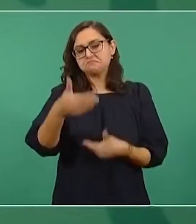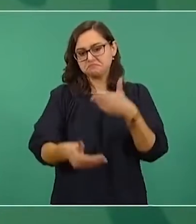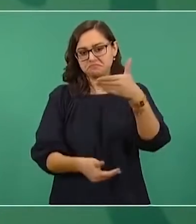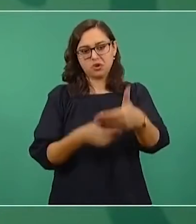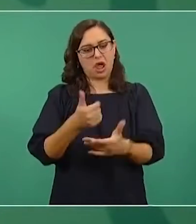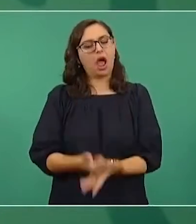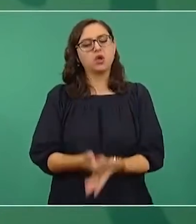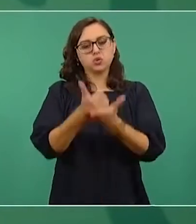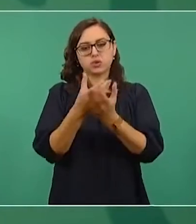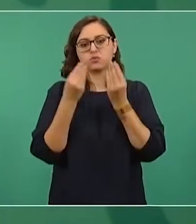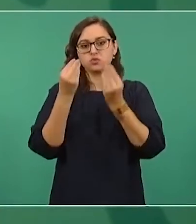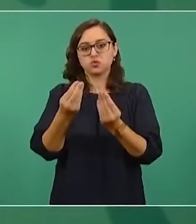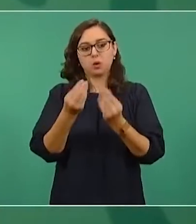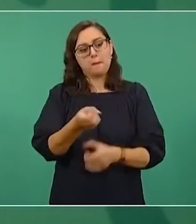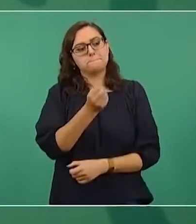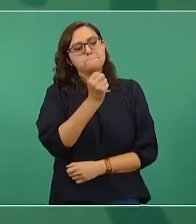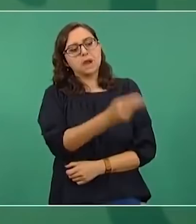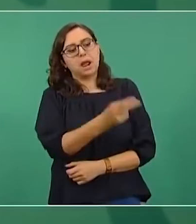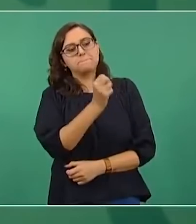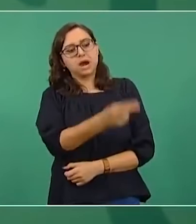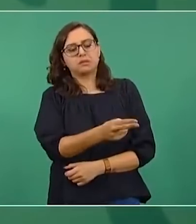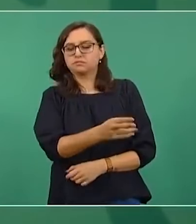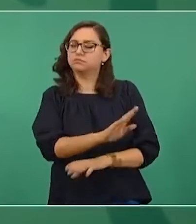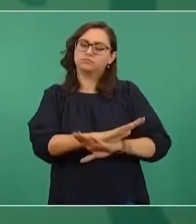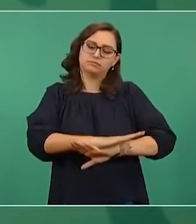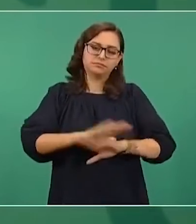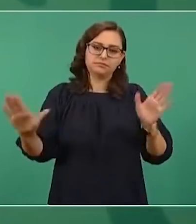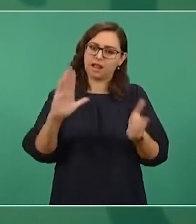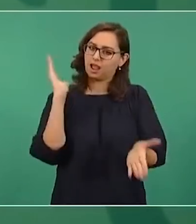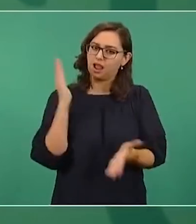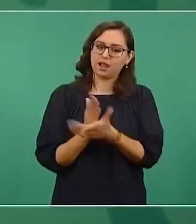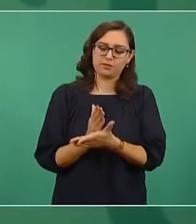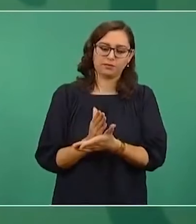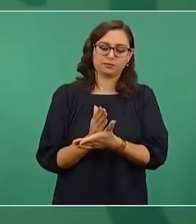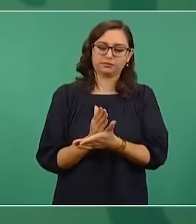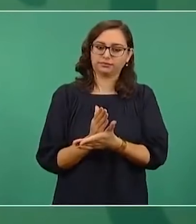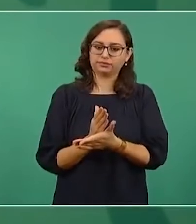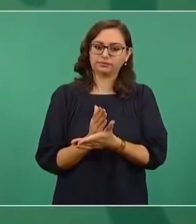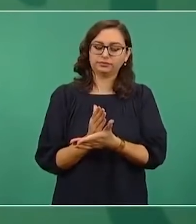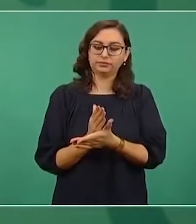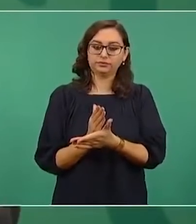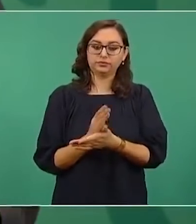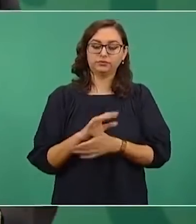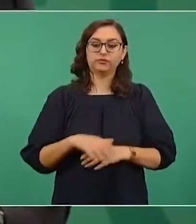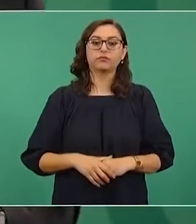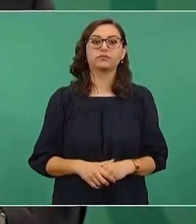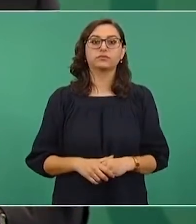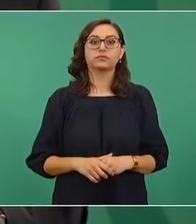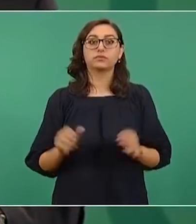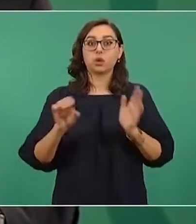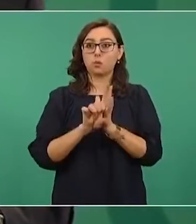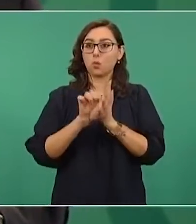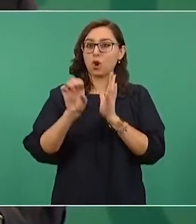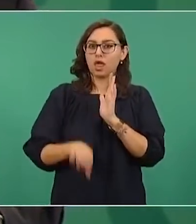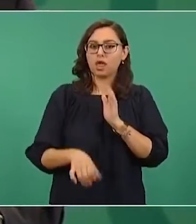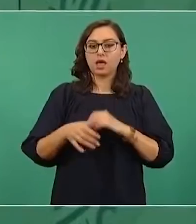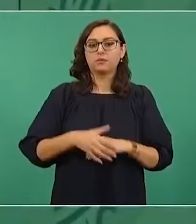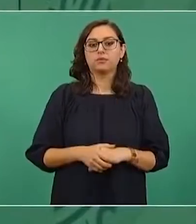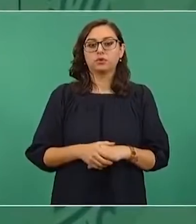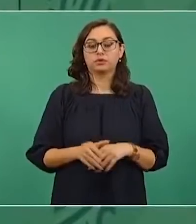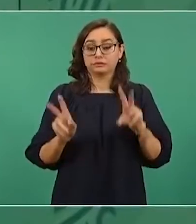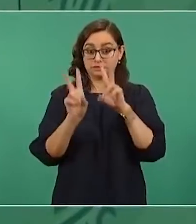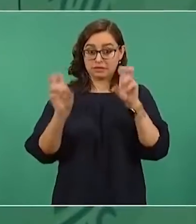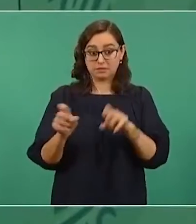ayudó mucho el quitar el privilegio de la